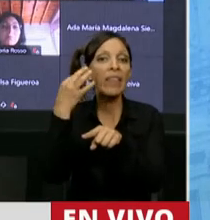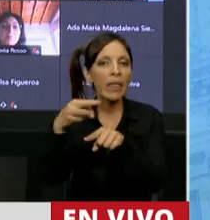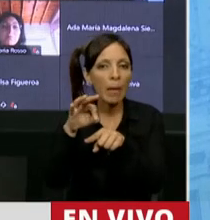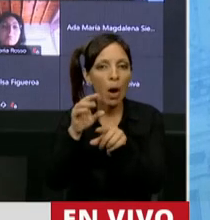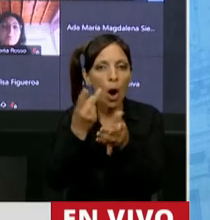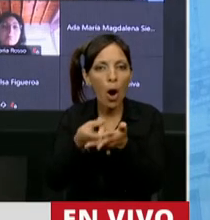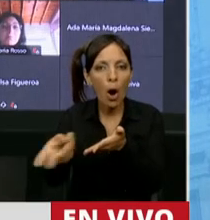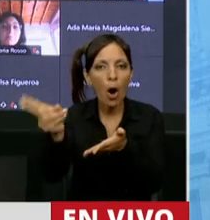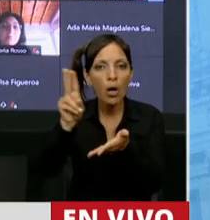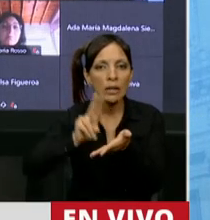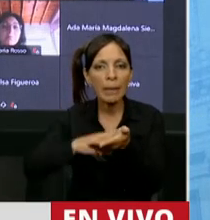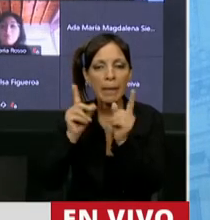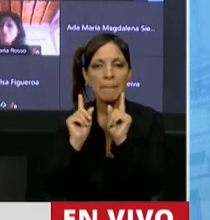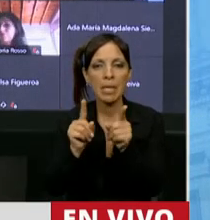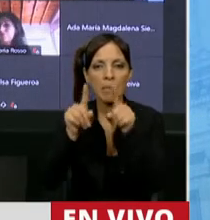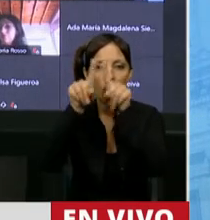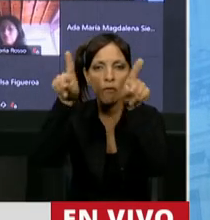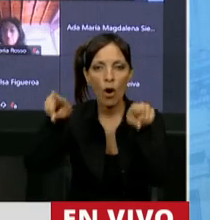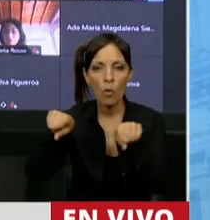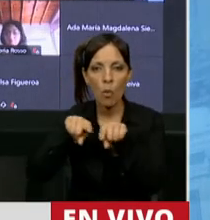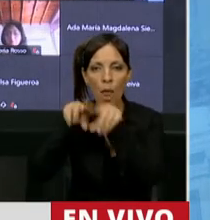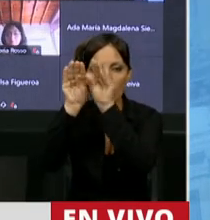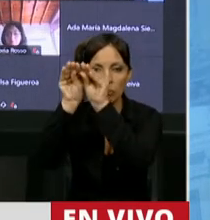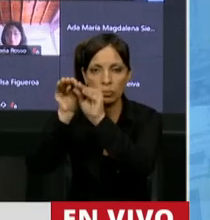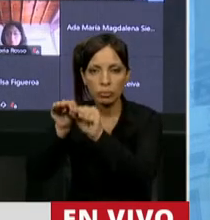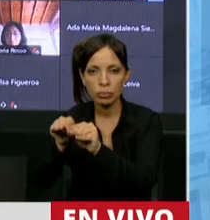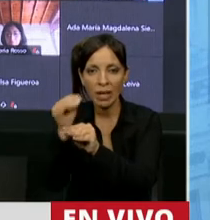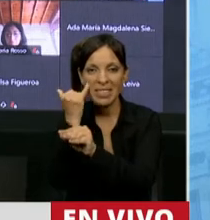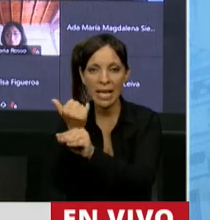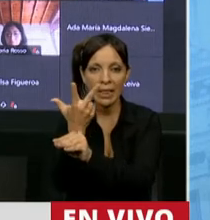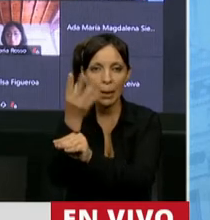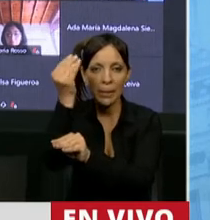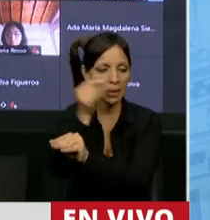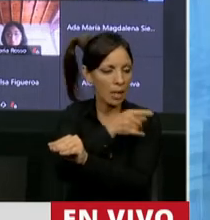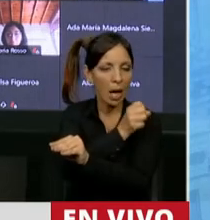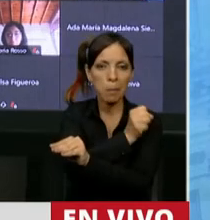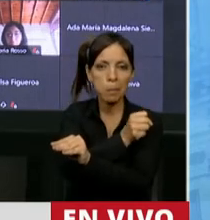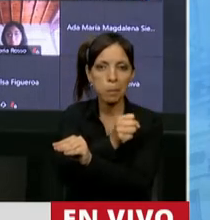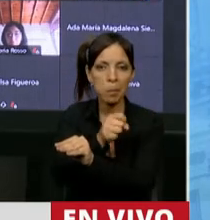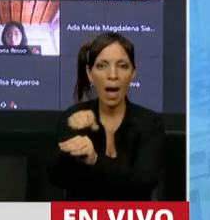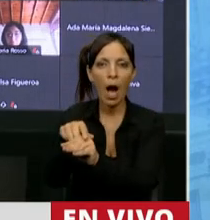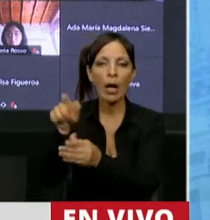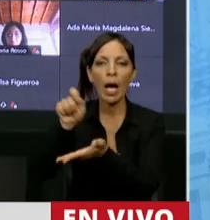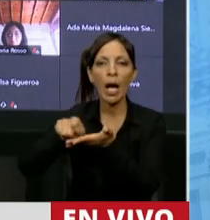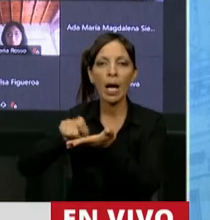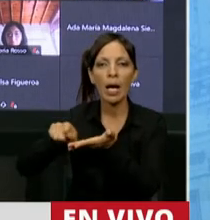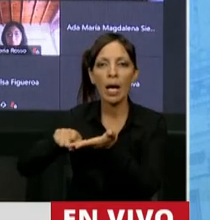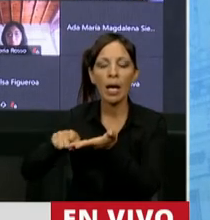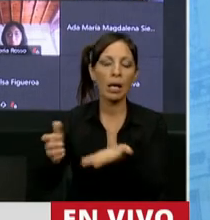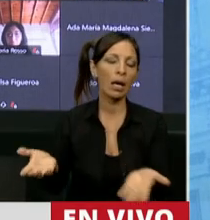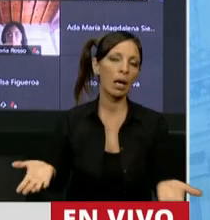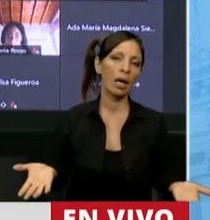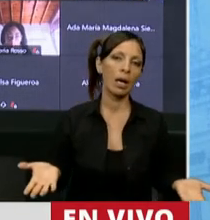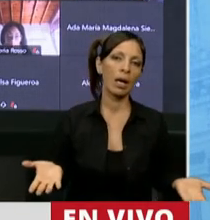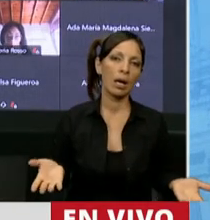información que ya llenaste tres veces de manera digital, de manera manual. No sé qué harán al final